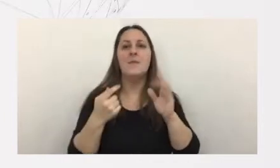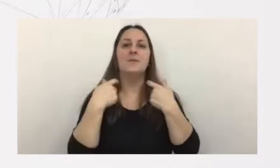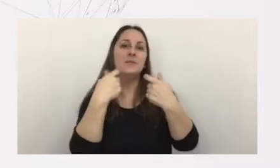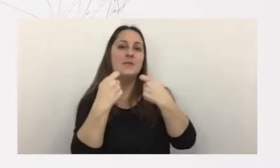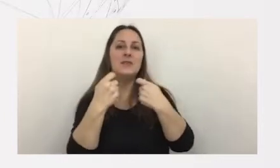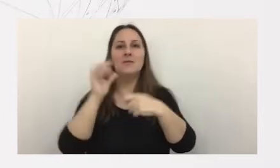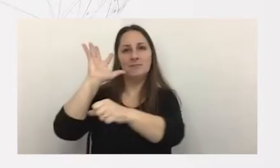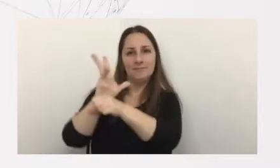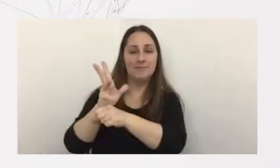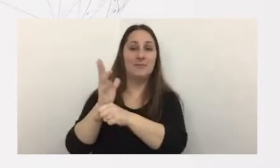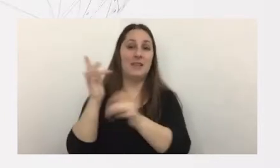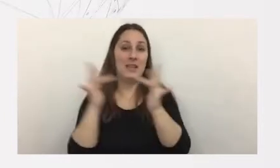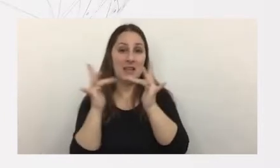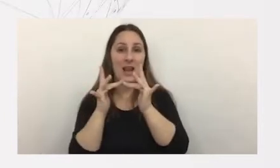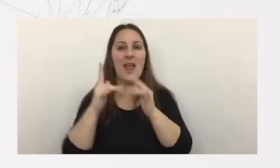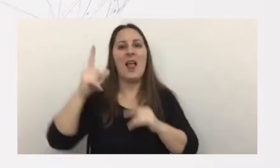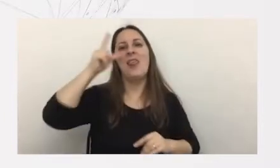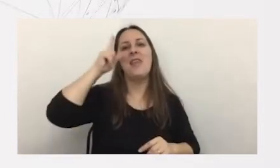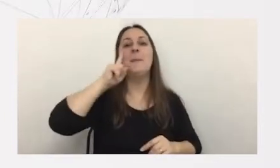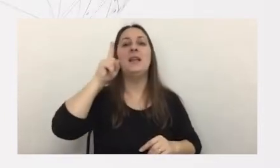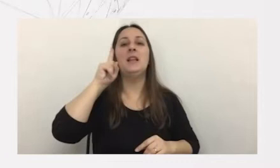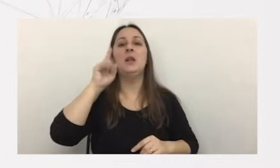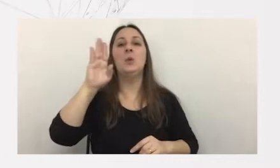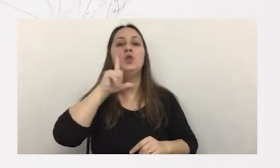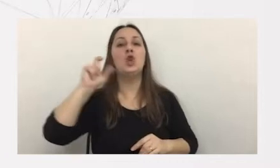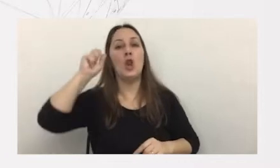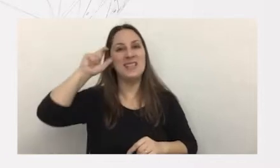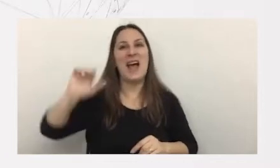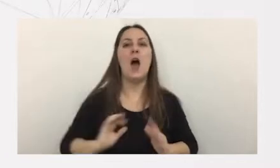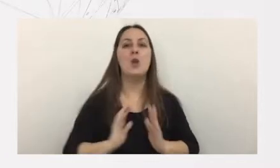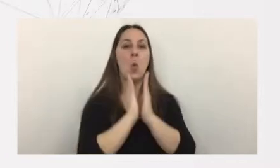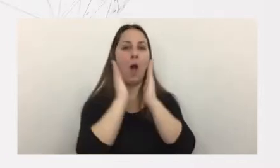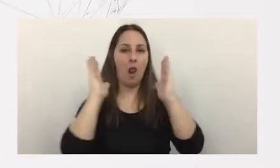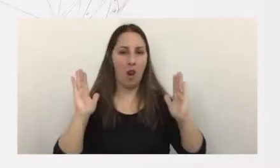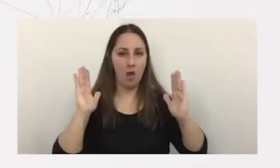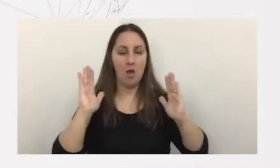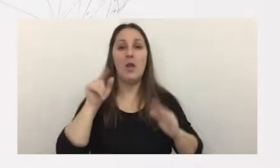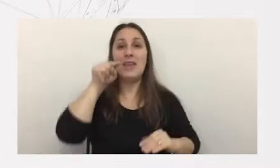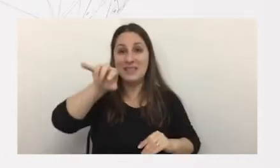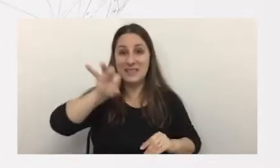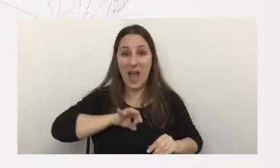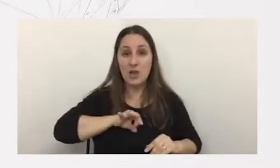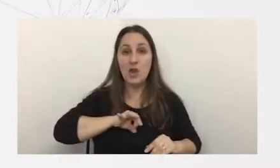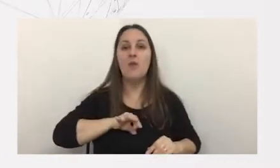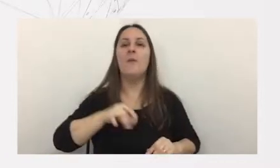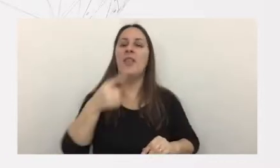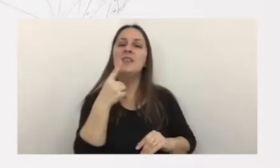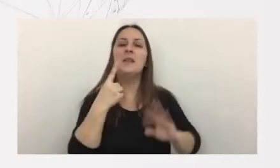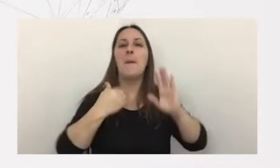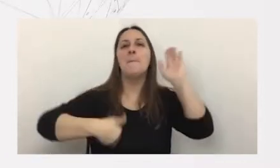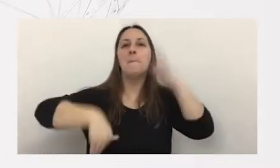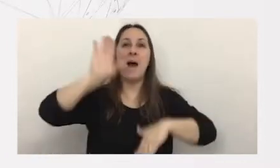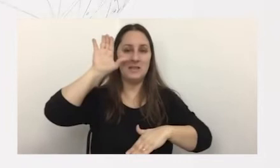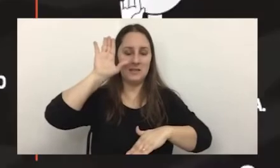daños de ciberdelitos escaló a 10.000 millones de dólares la tendencia este año es que es mayor